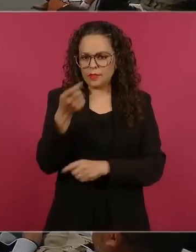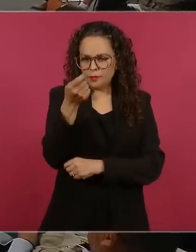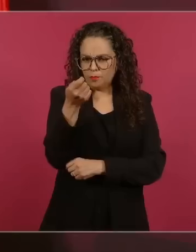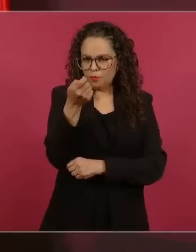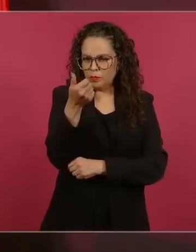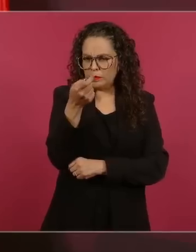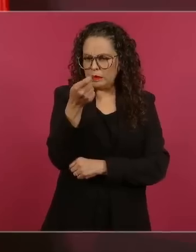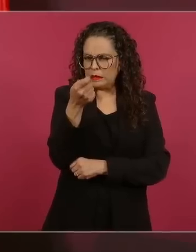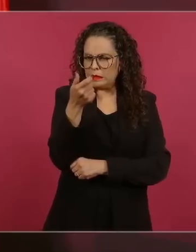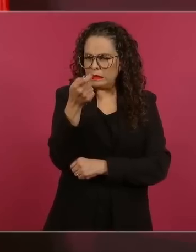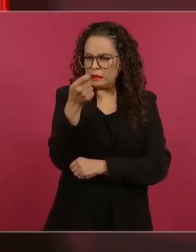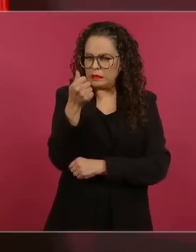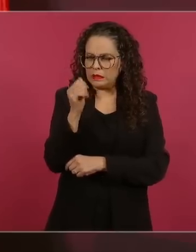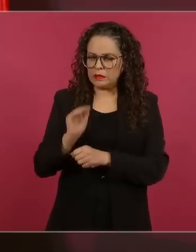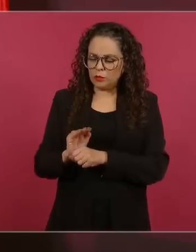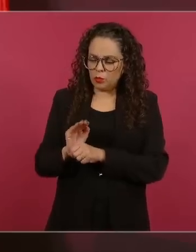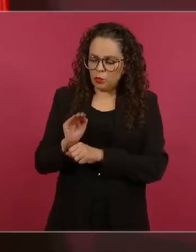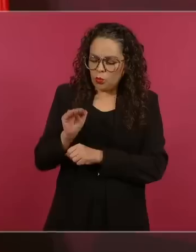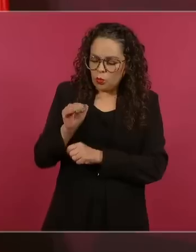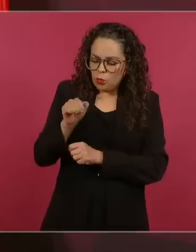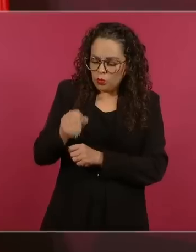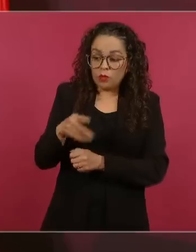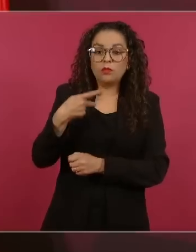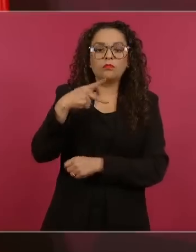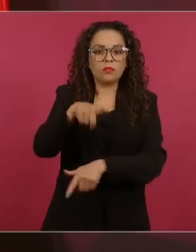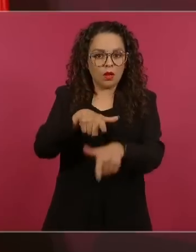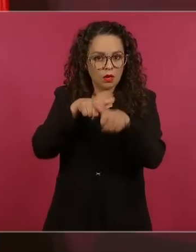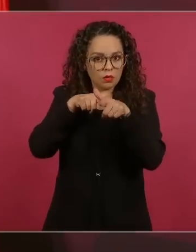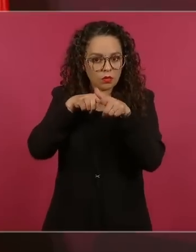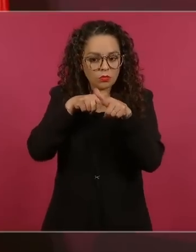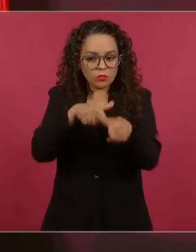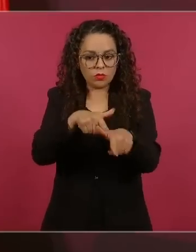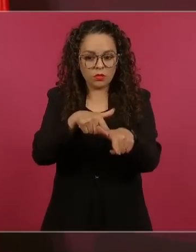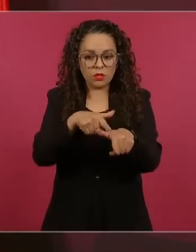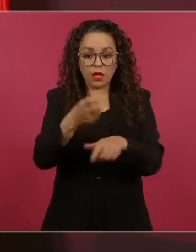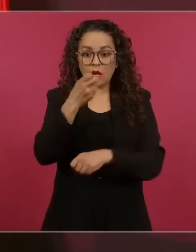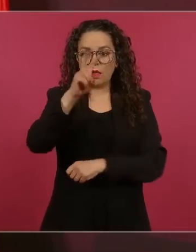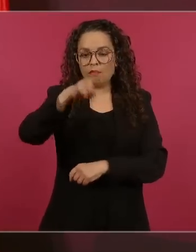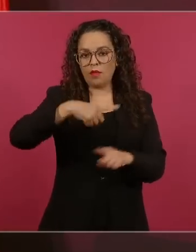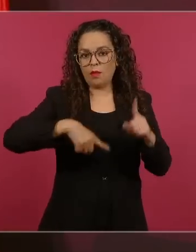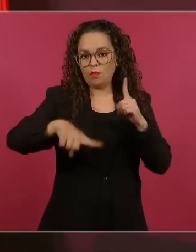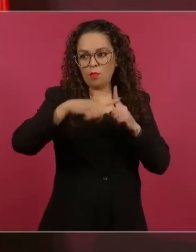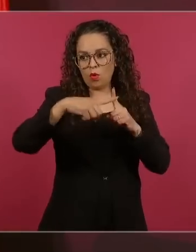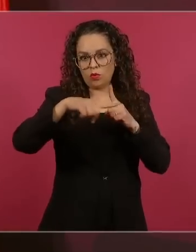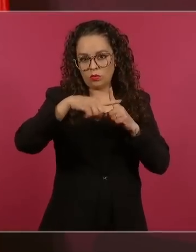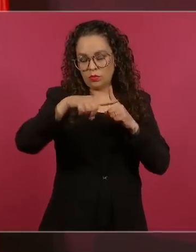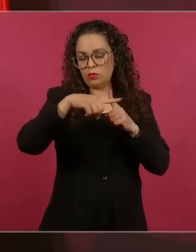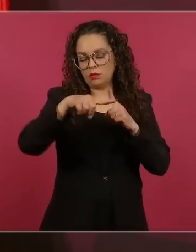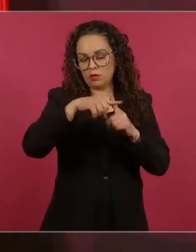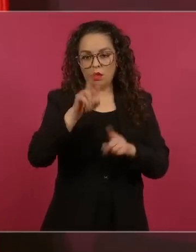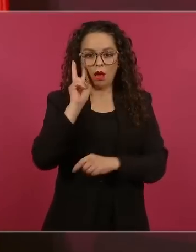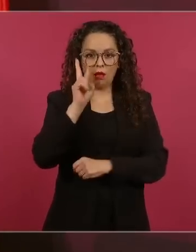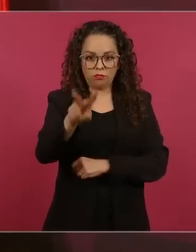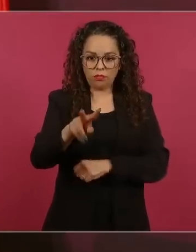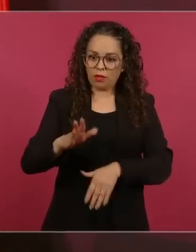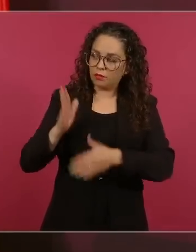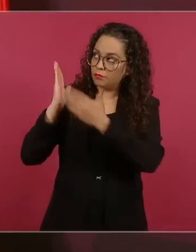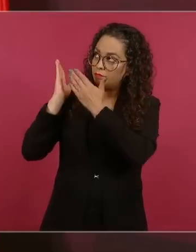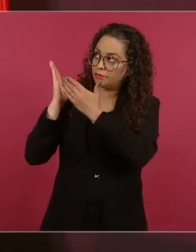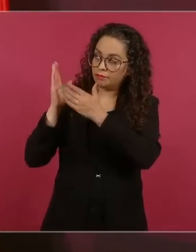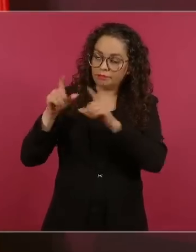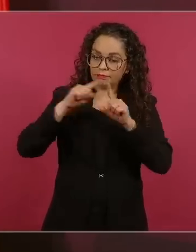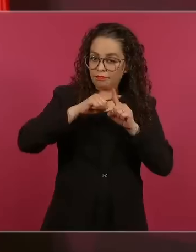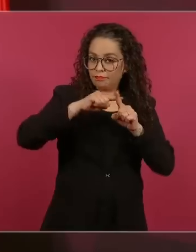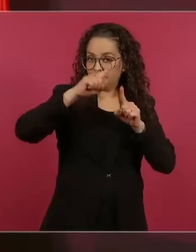Y esto es muy bueno, lo repito, porque pueden haber mejores ingresos,